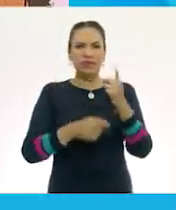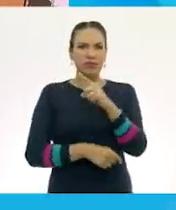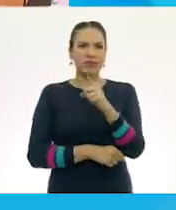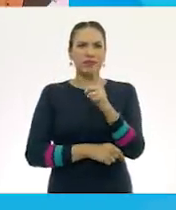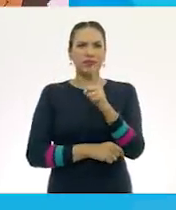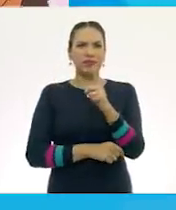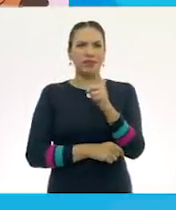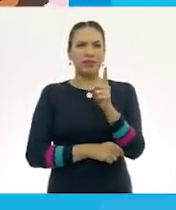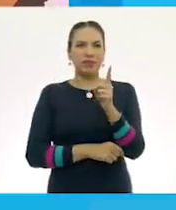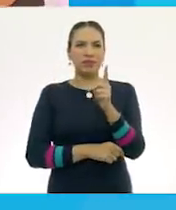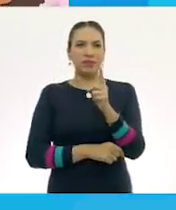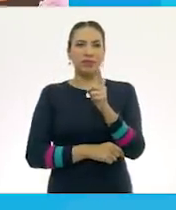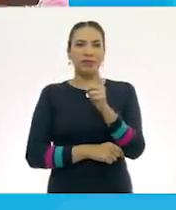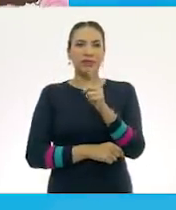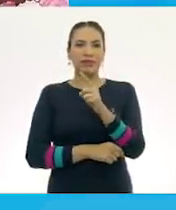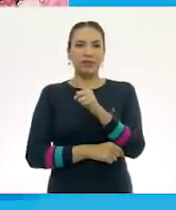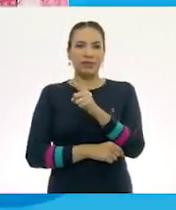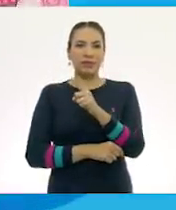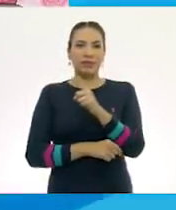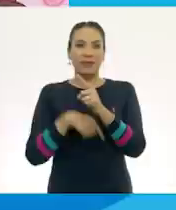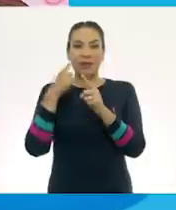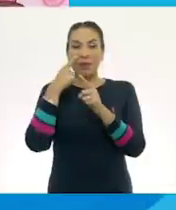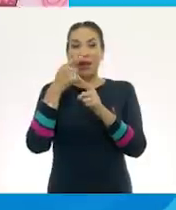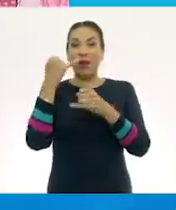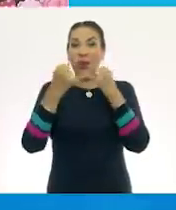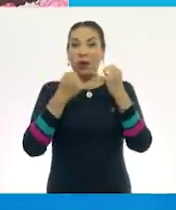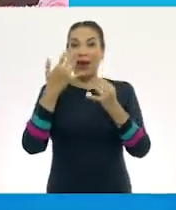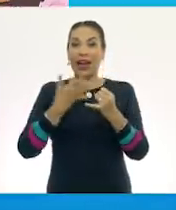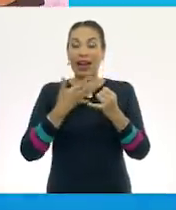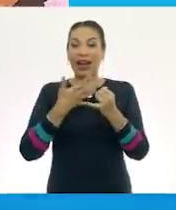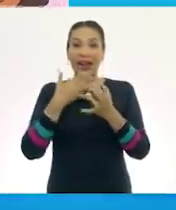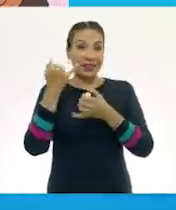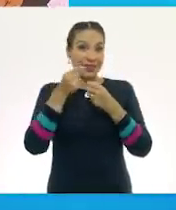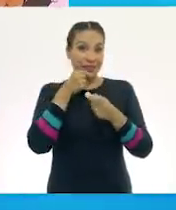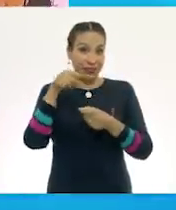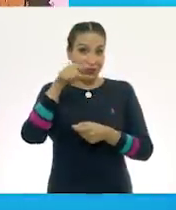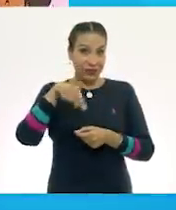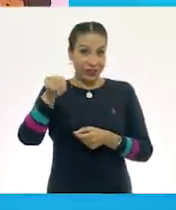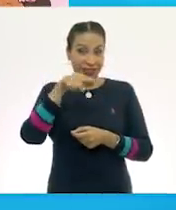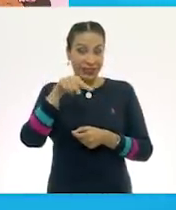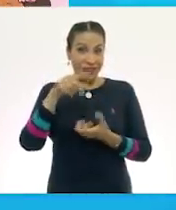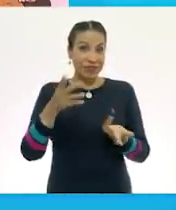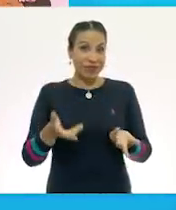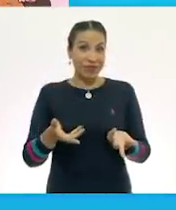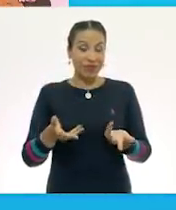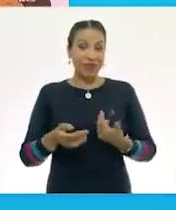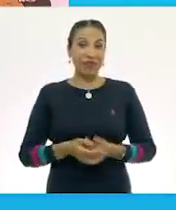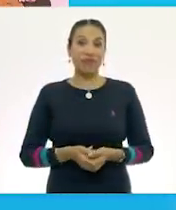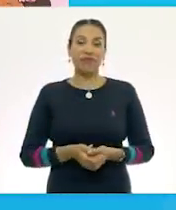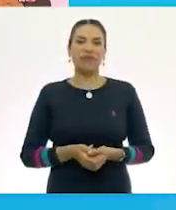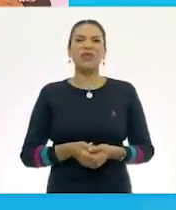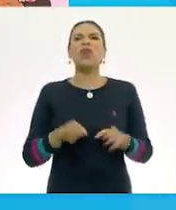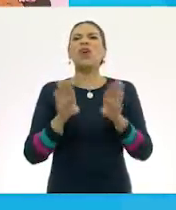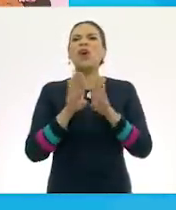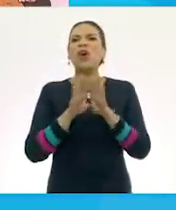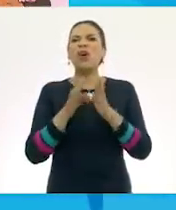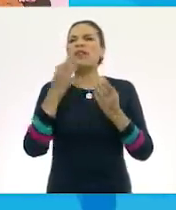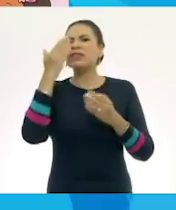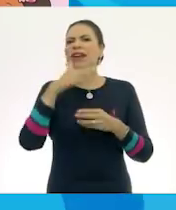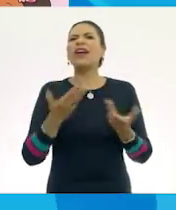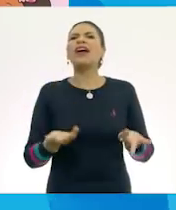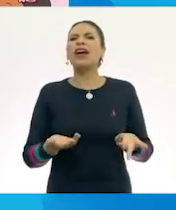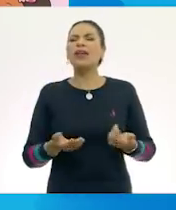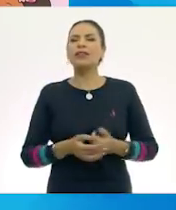¿Nos alcanzarán los juguetes que tenemos con los niños? ¿Cómo podremos saberlo?